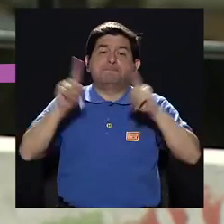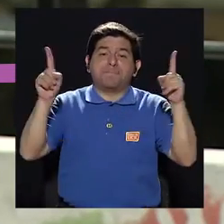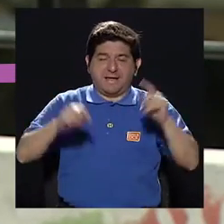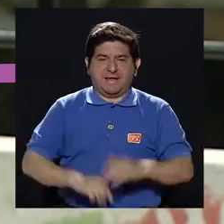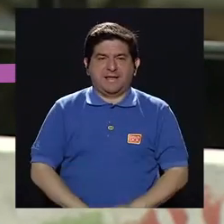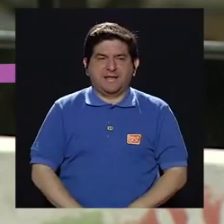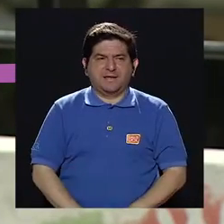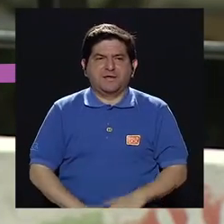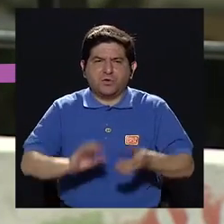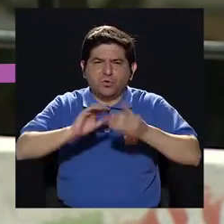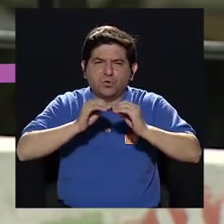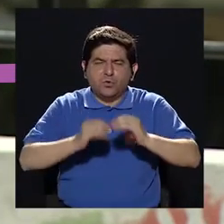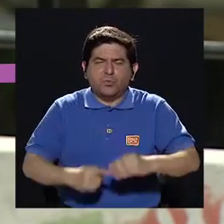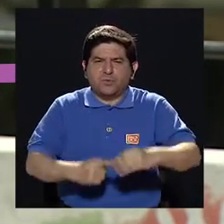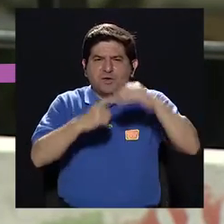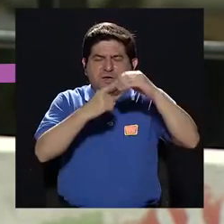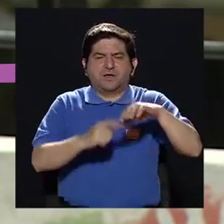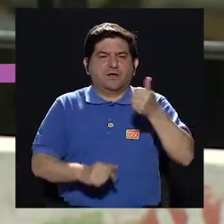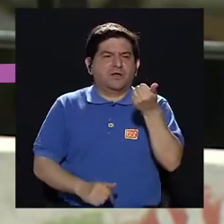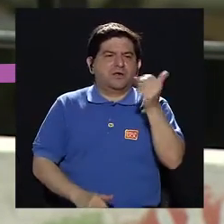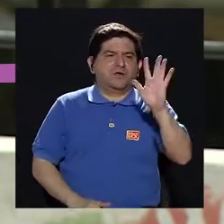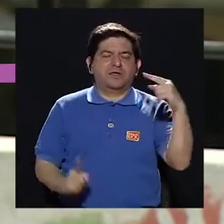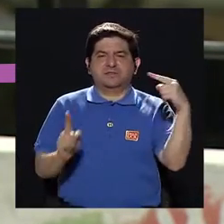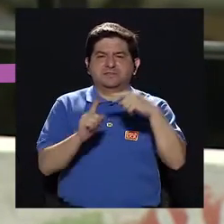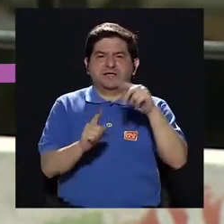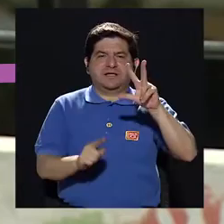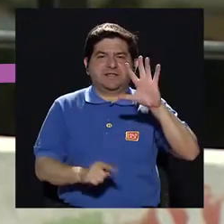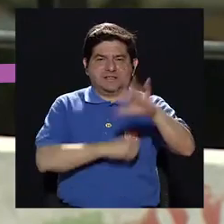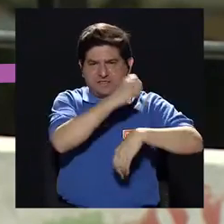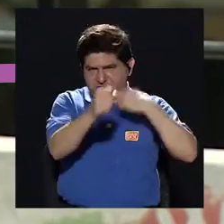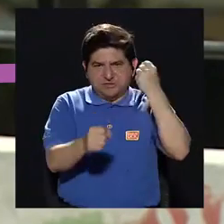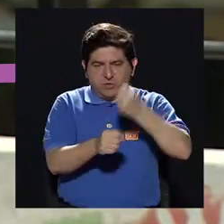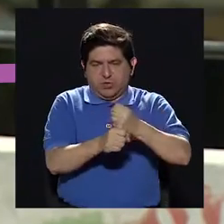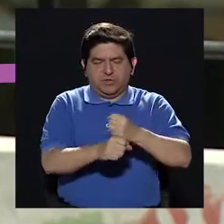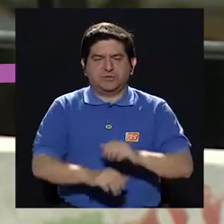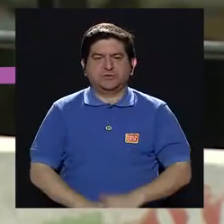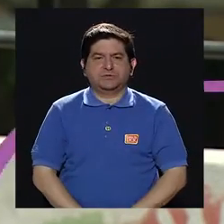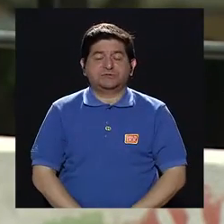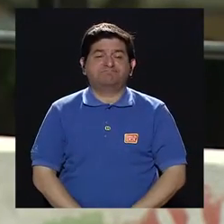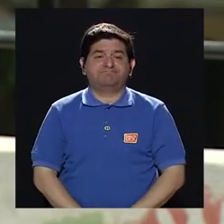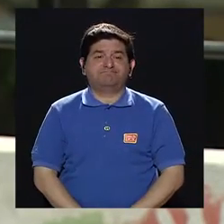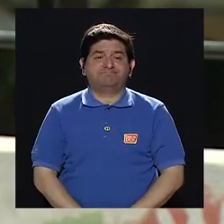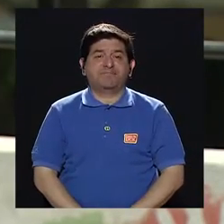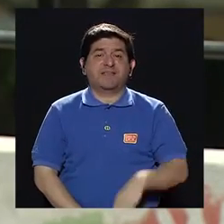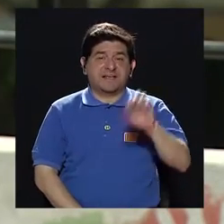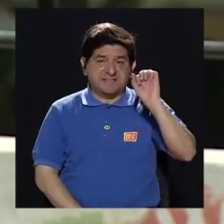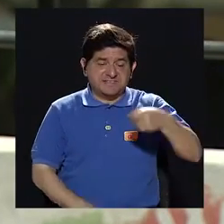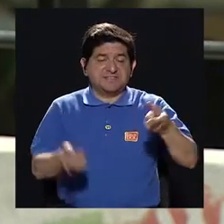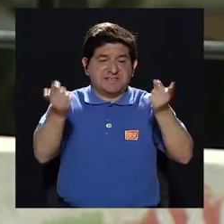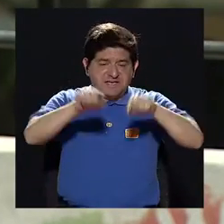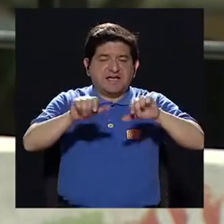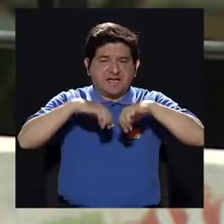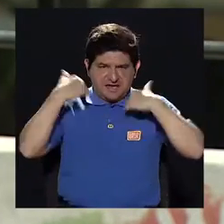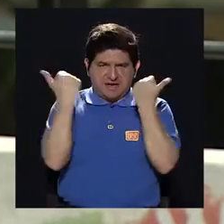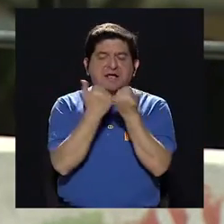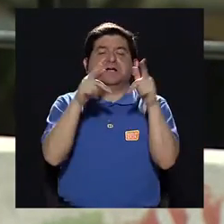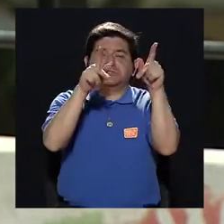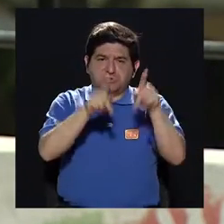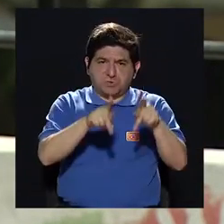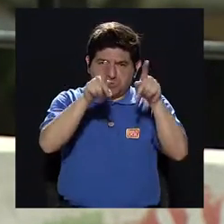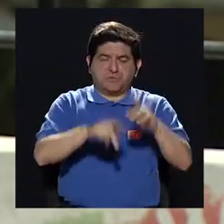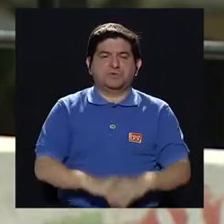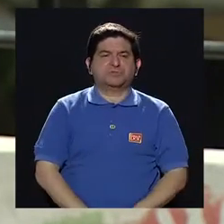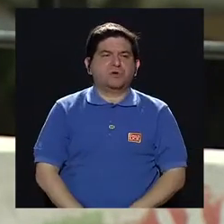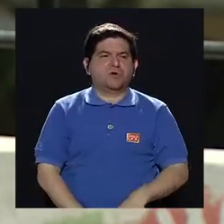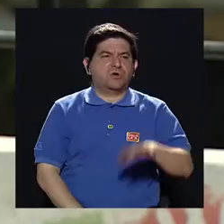pero sí hay un mayor índice entre los 15 y los 35 años de edad. Pero sí tenemos en el caso de la asociación